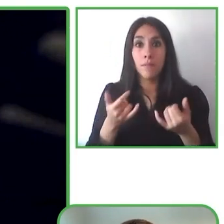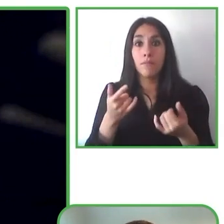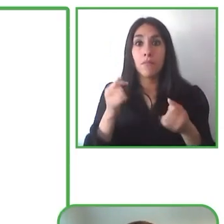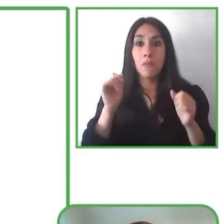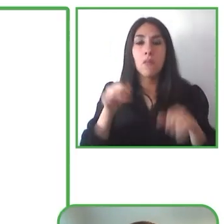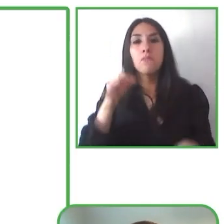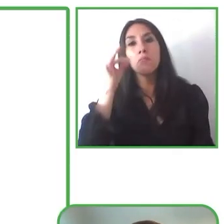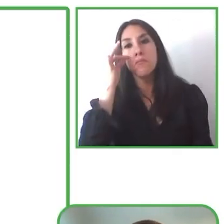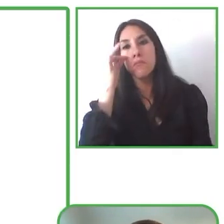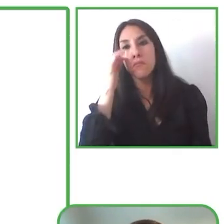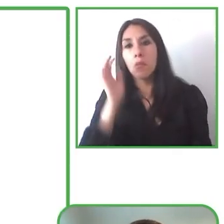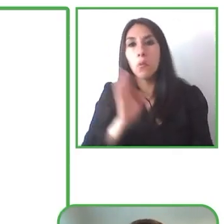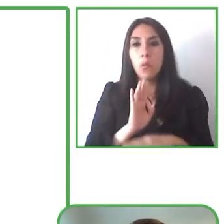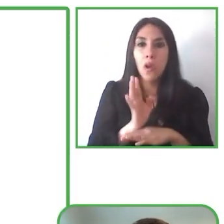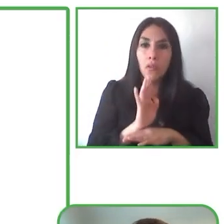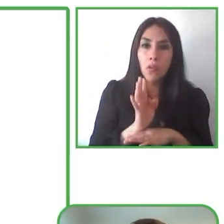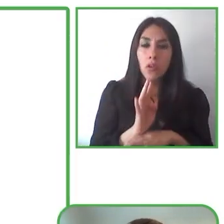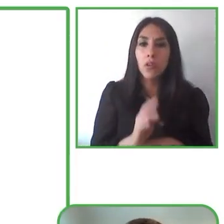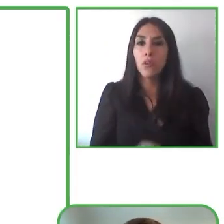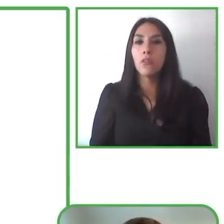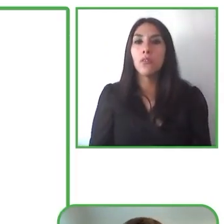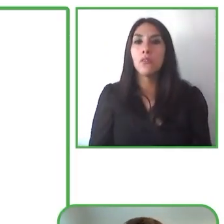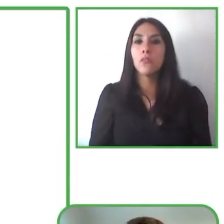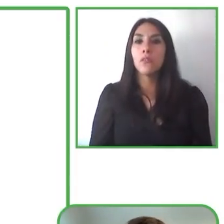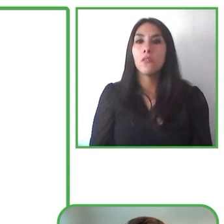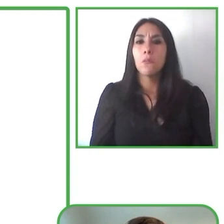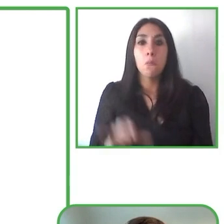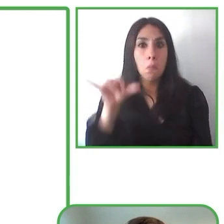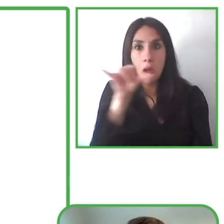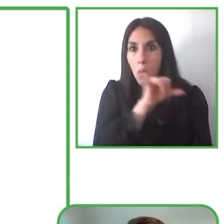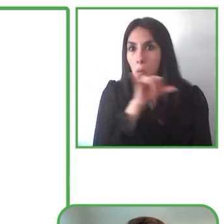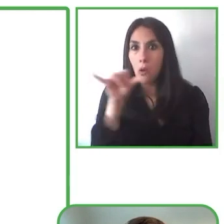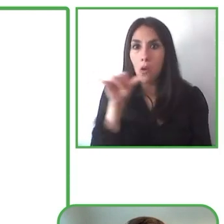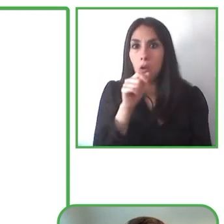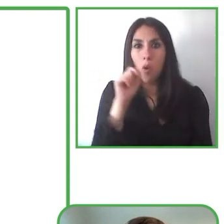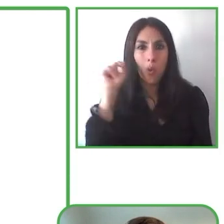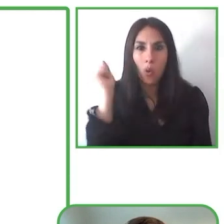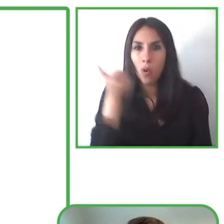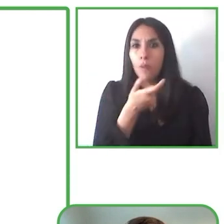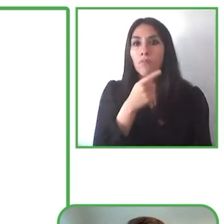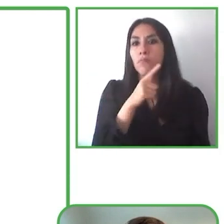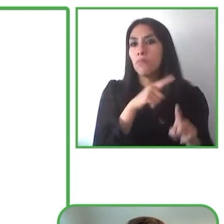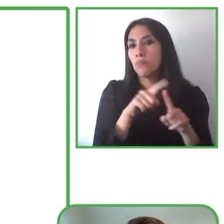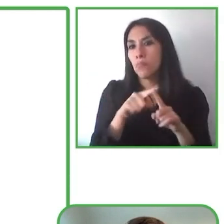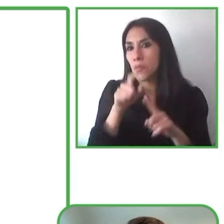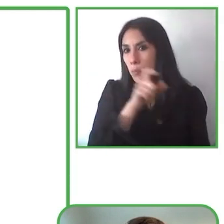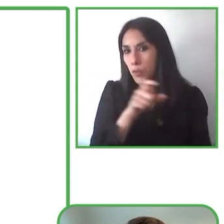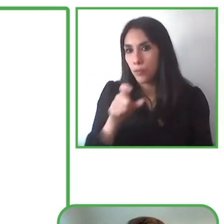condiciones iguales a cualquiera sin recibir ninguna estigmatización